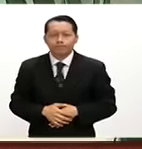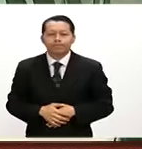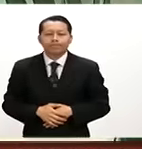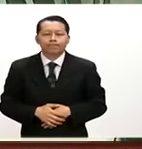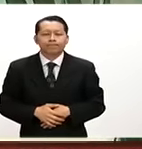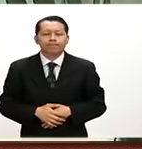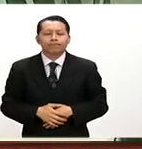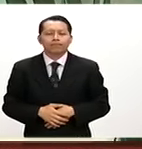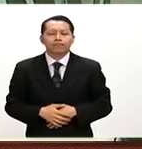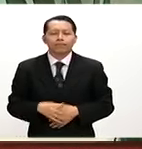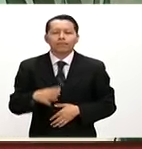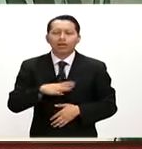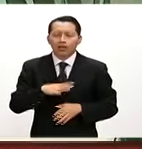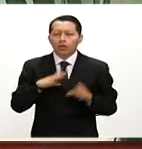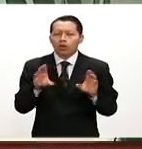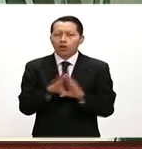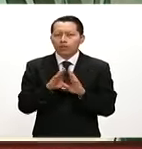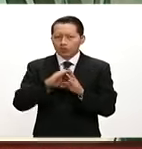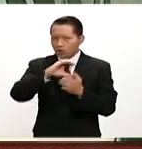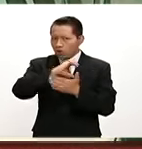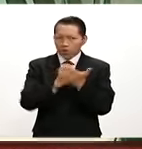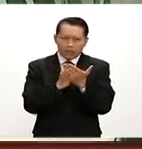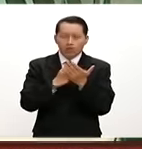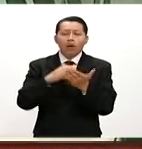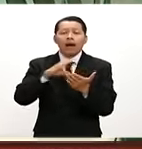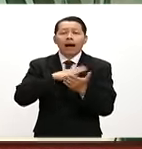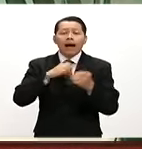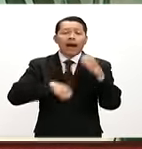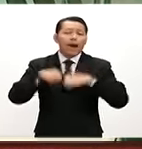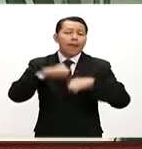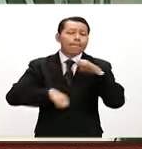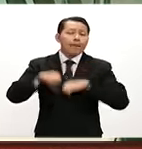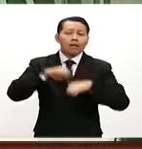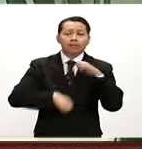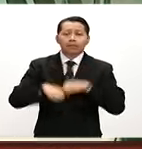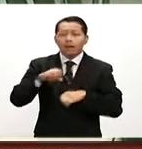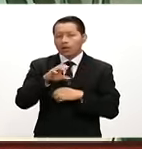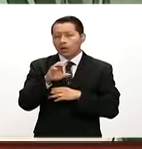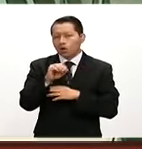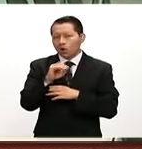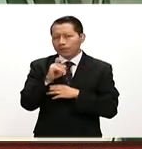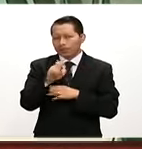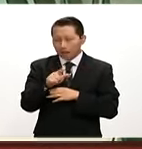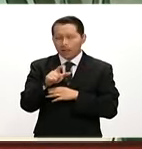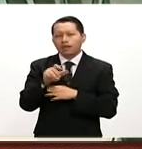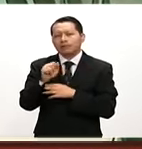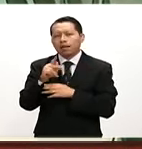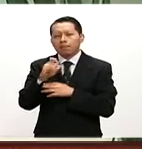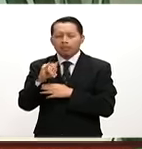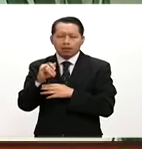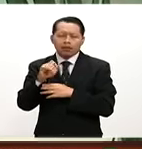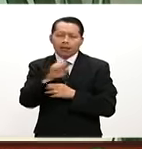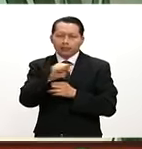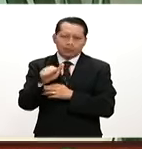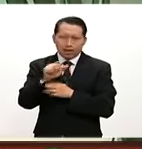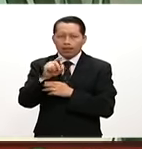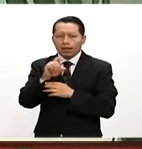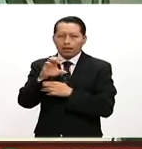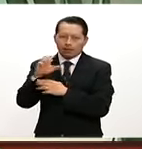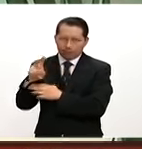Se adjudica el contrato a la empresa Coconal Zapi S.A. de C.B.